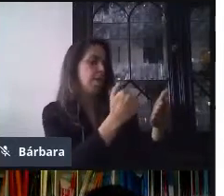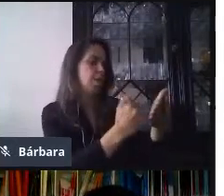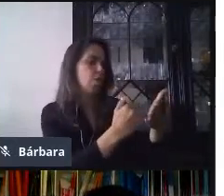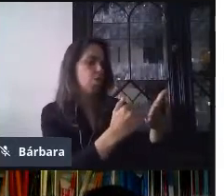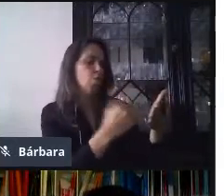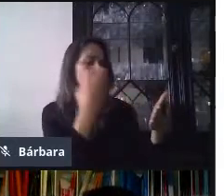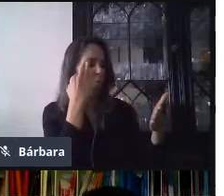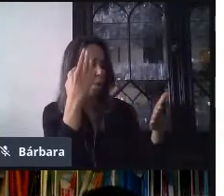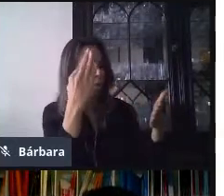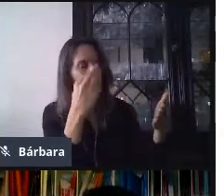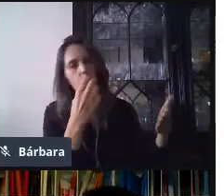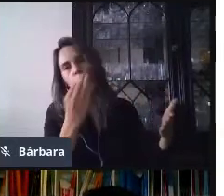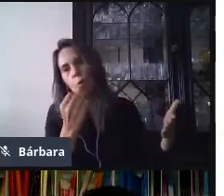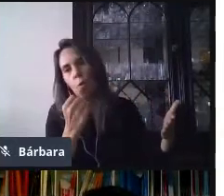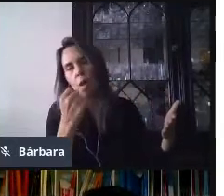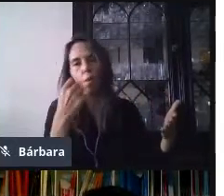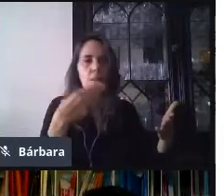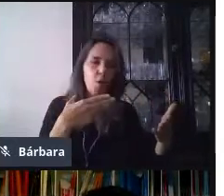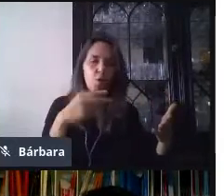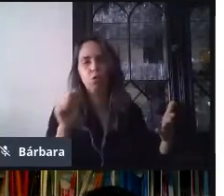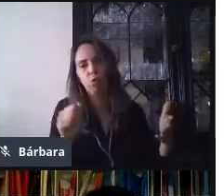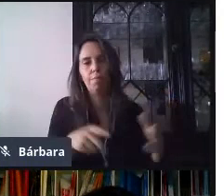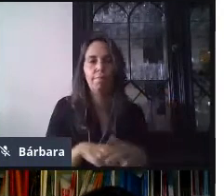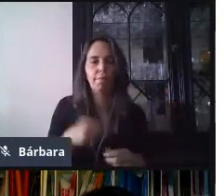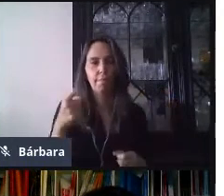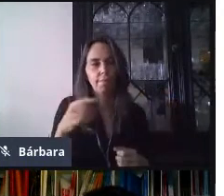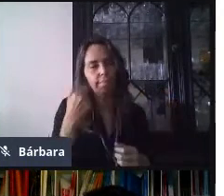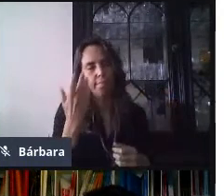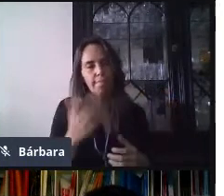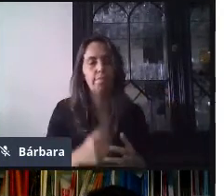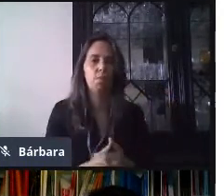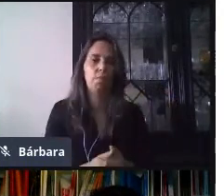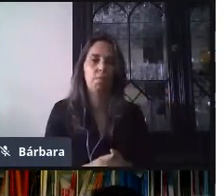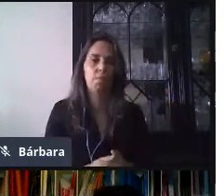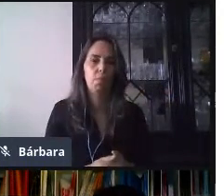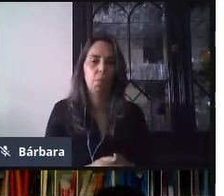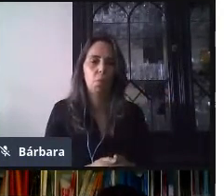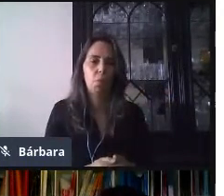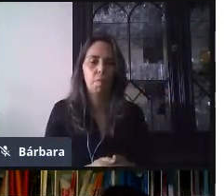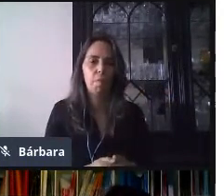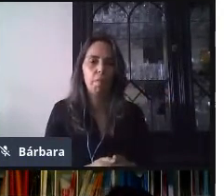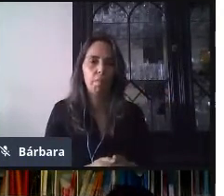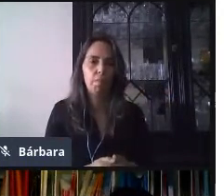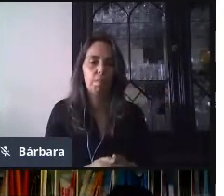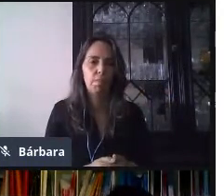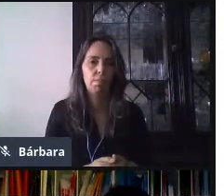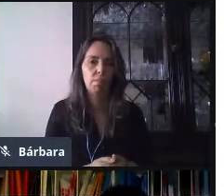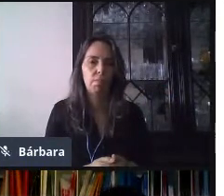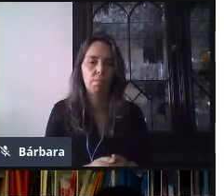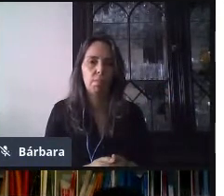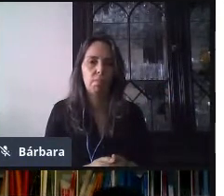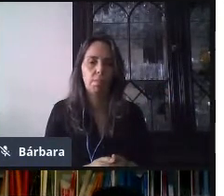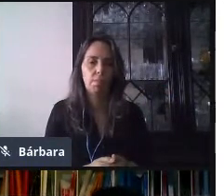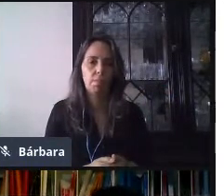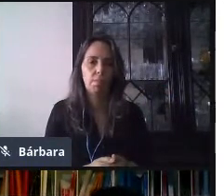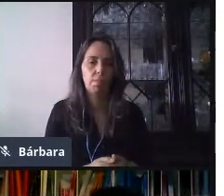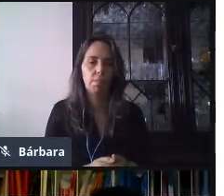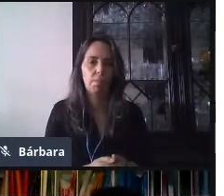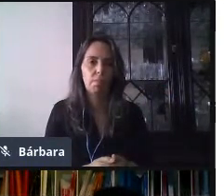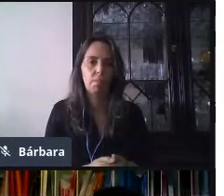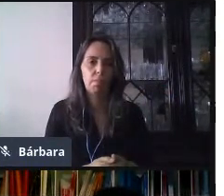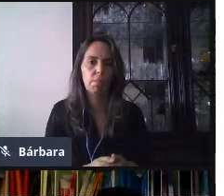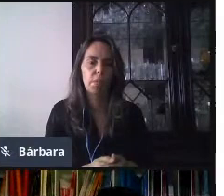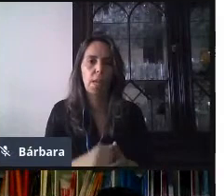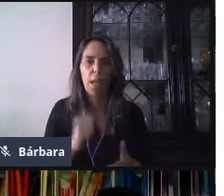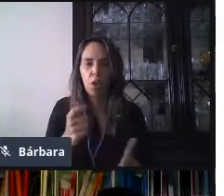lo vamos a visualizar, cómo se hace este registro. Ahora, una ventaja que podemos hacer también en